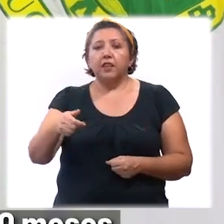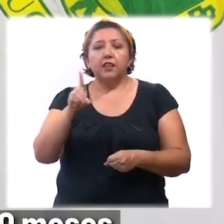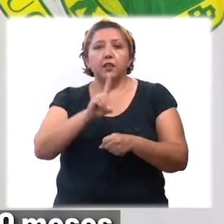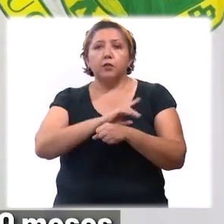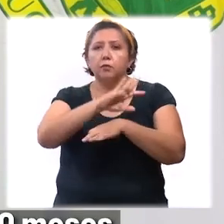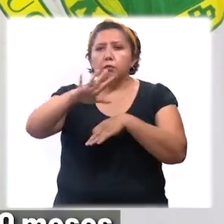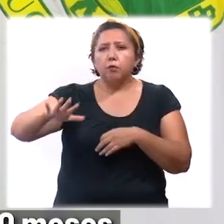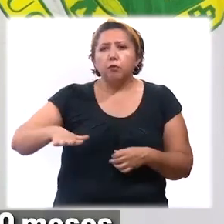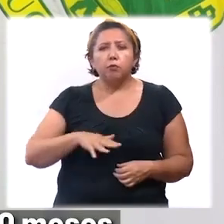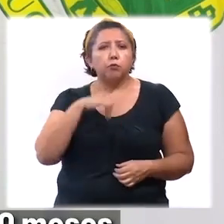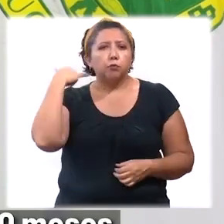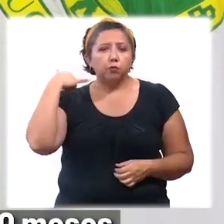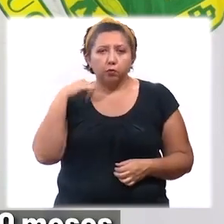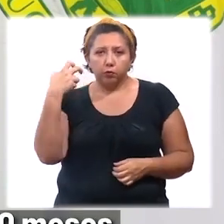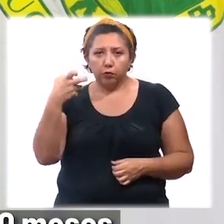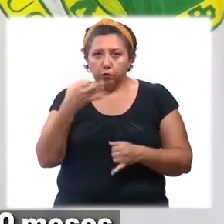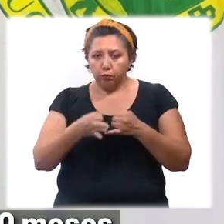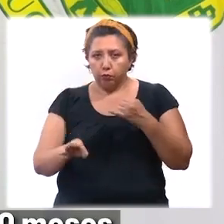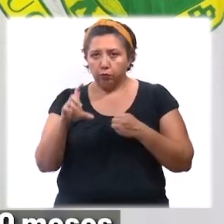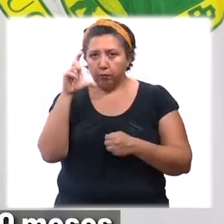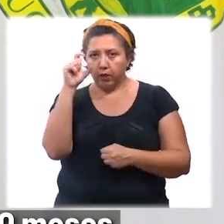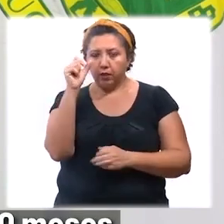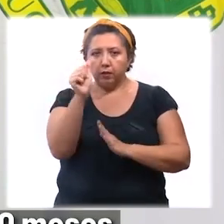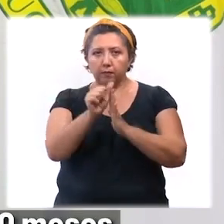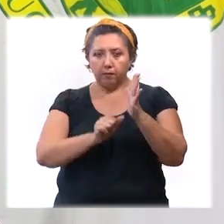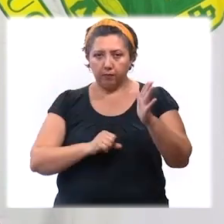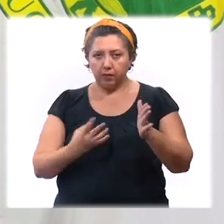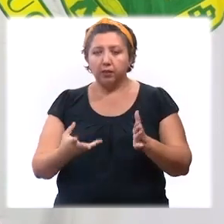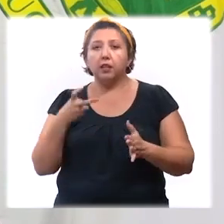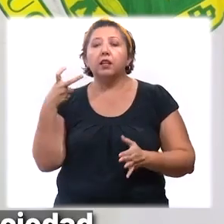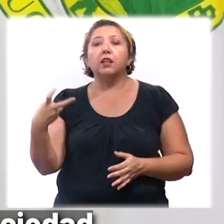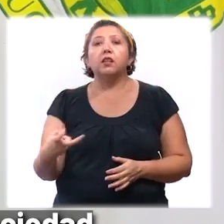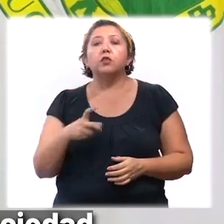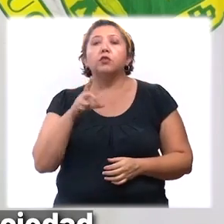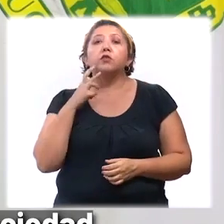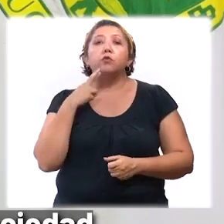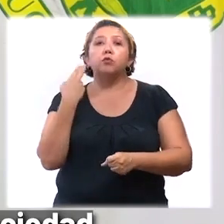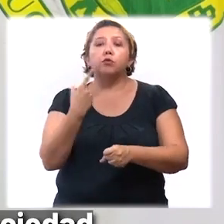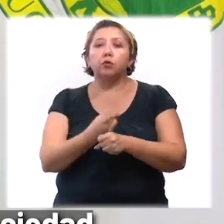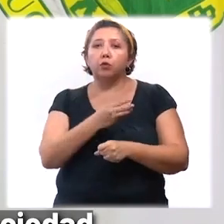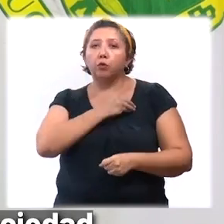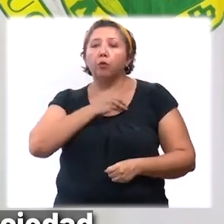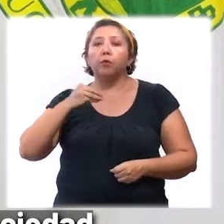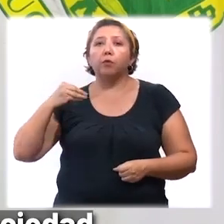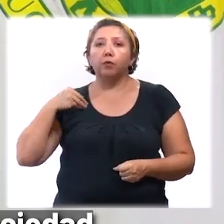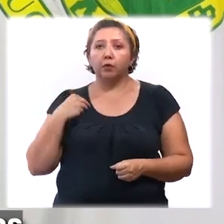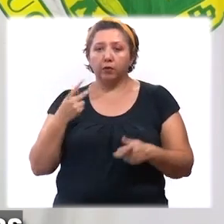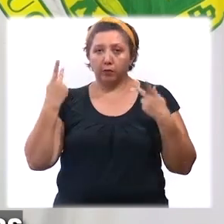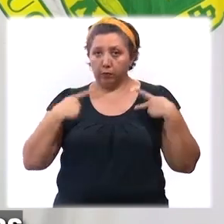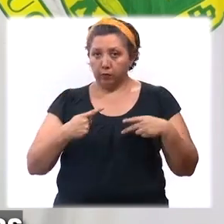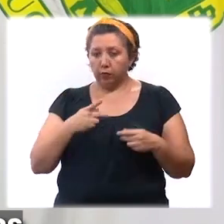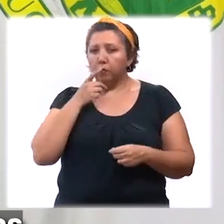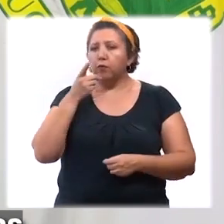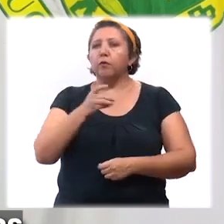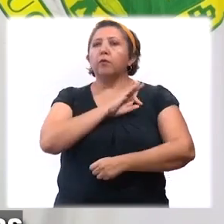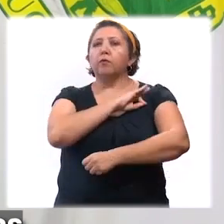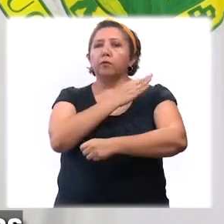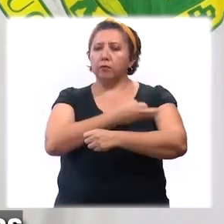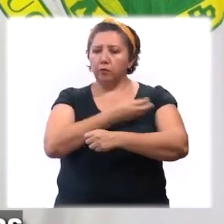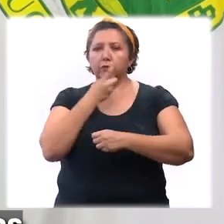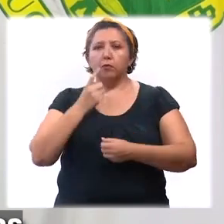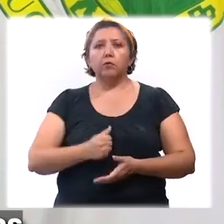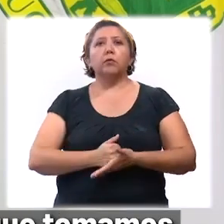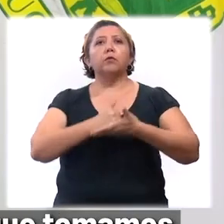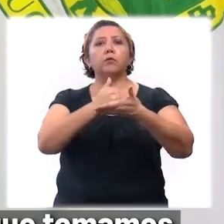las y los yucatecos durante estos últimos 20 meses. Esto es el resultado del compromiso de una sociedad con una fortaleza y